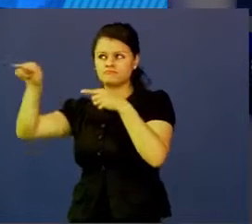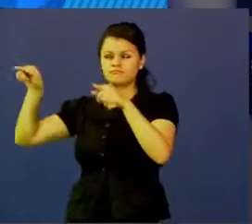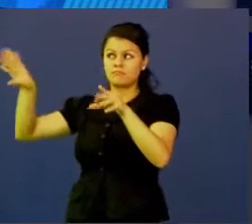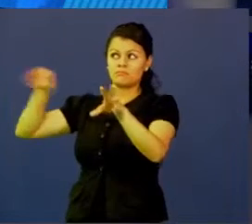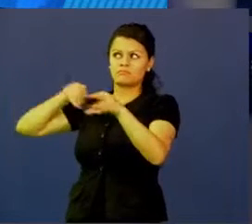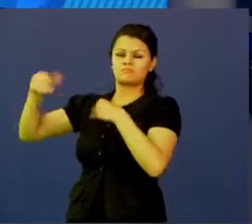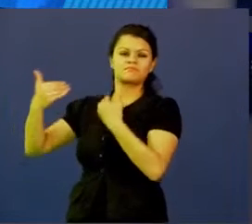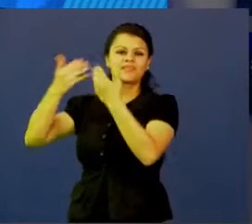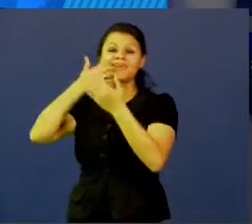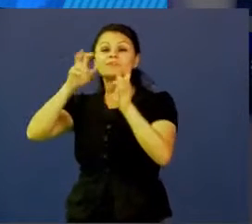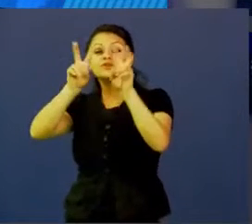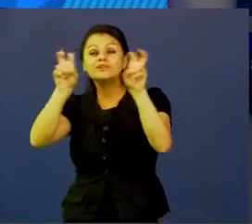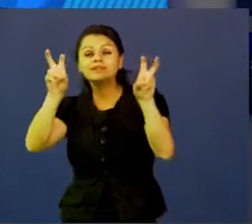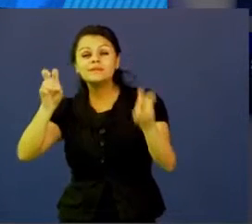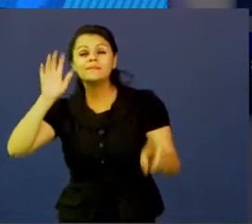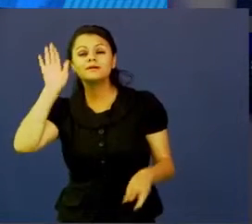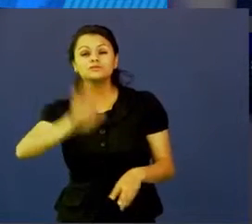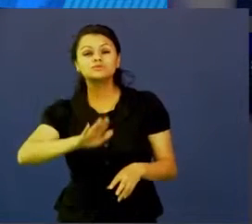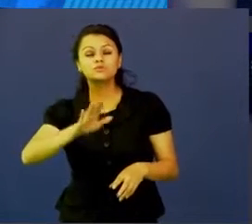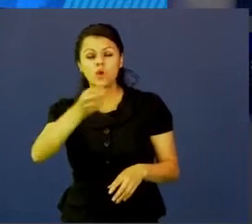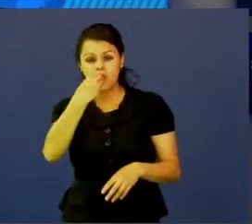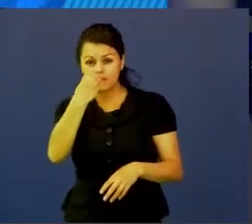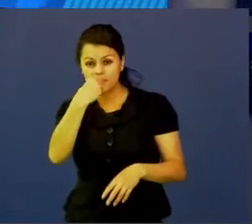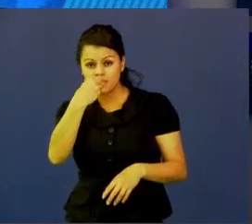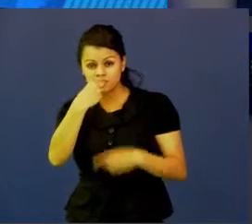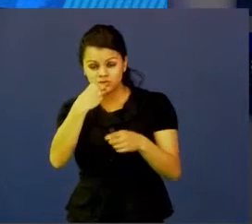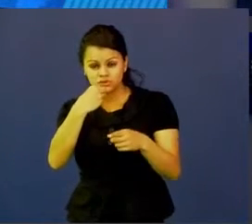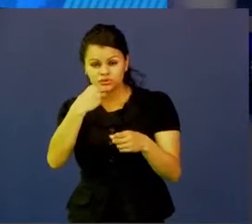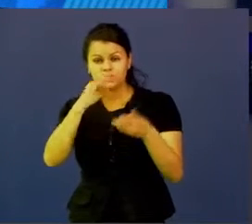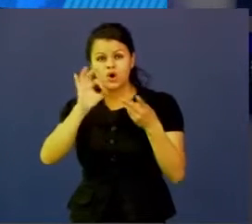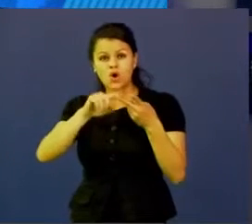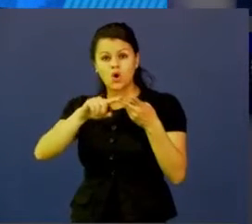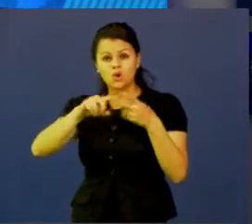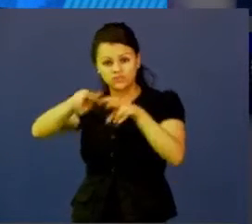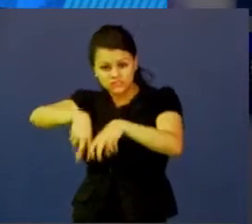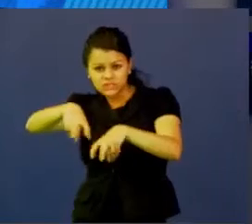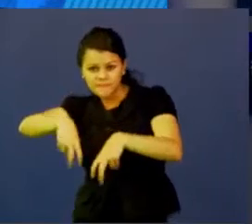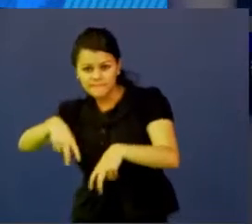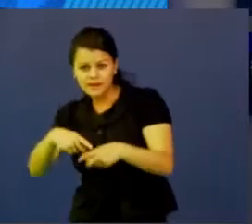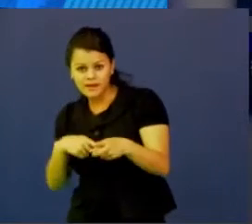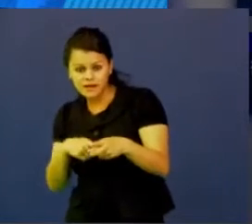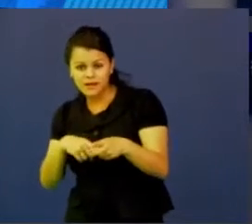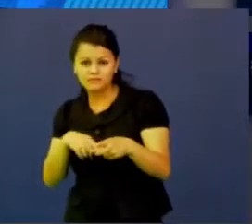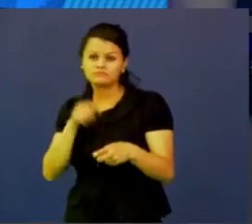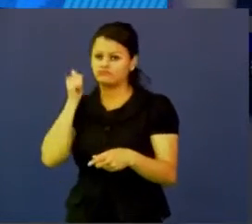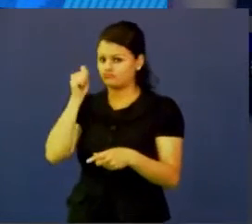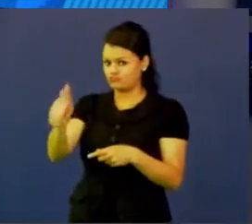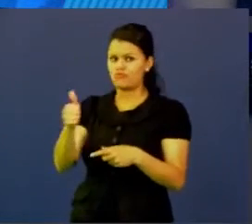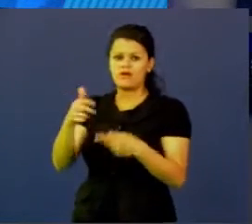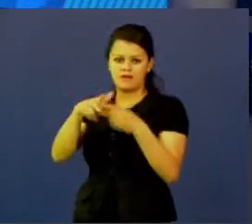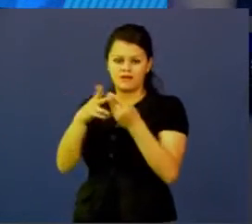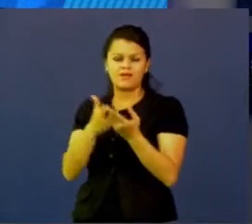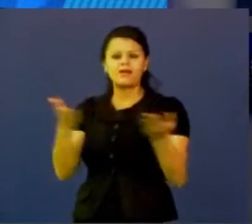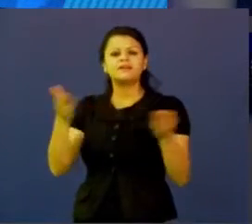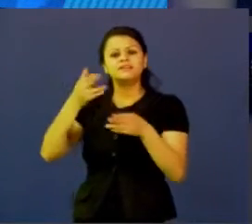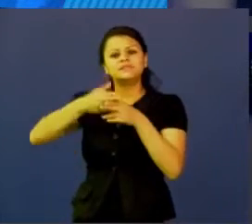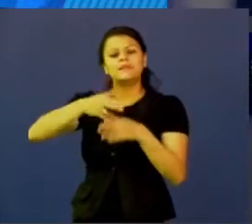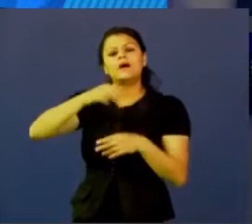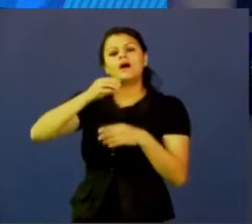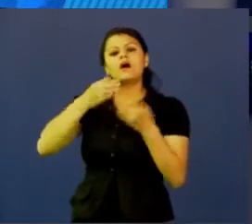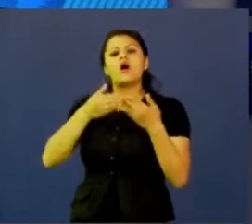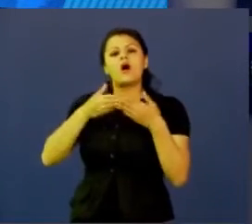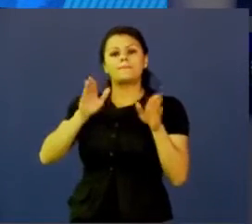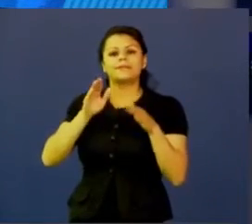alimentación o de siembra, pues esta es una muy buena herramienta que se llama Open Food